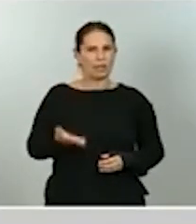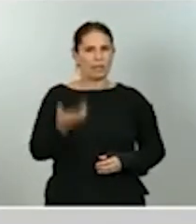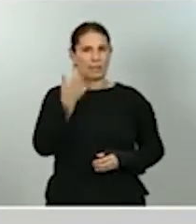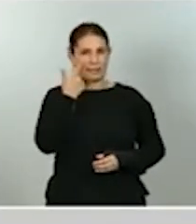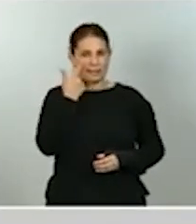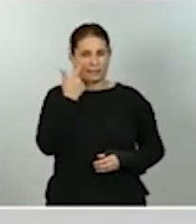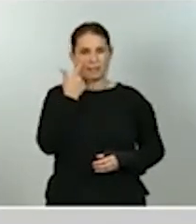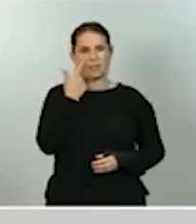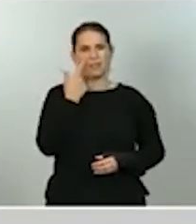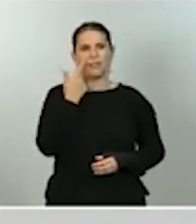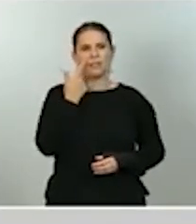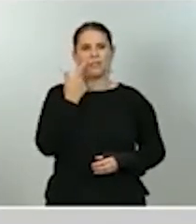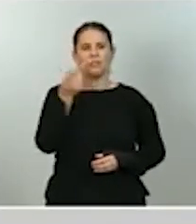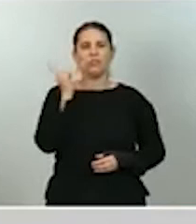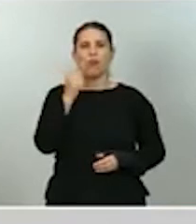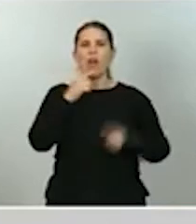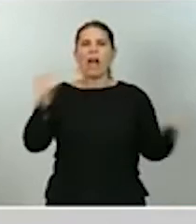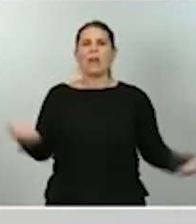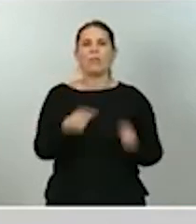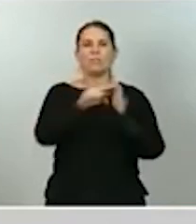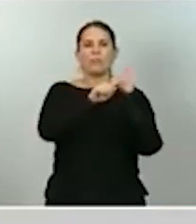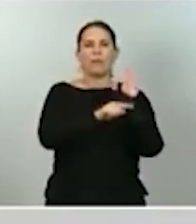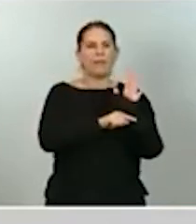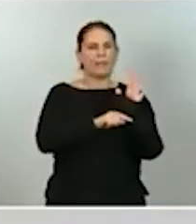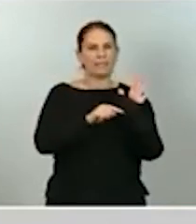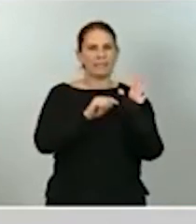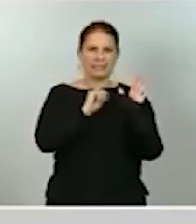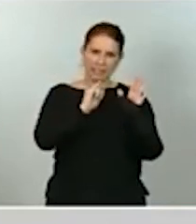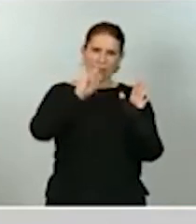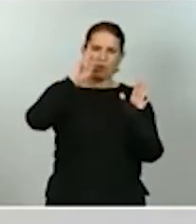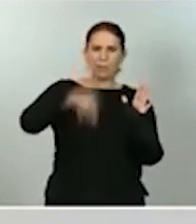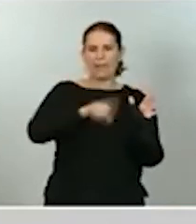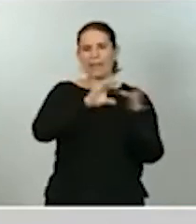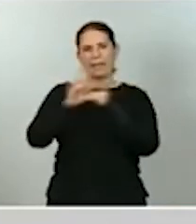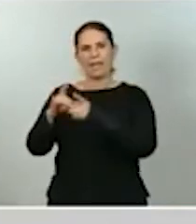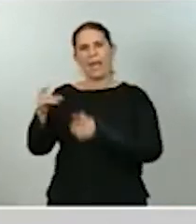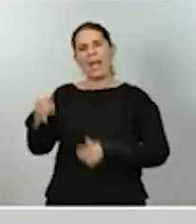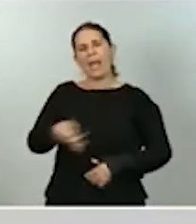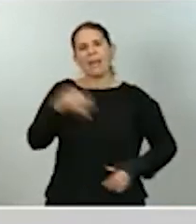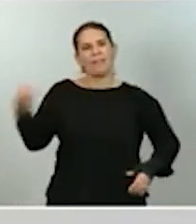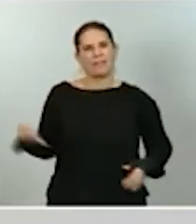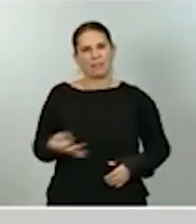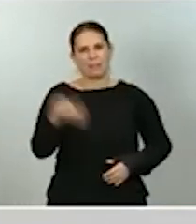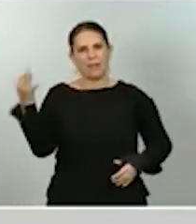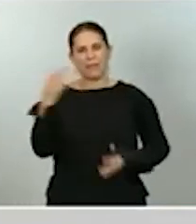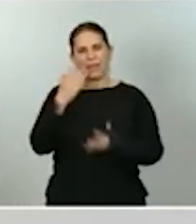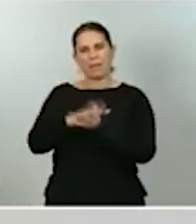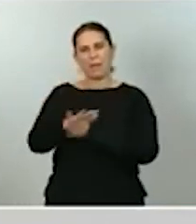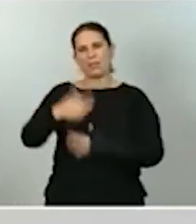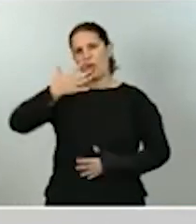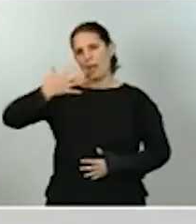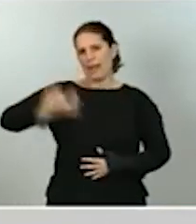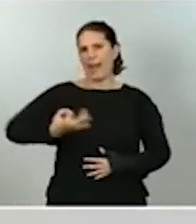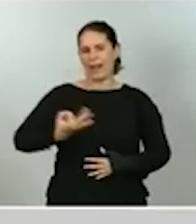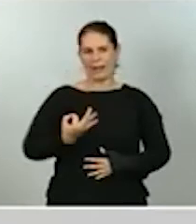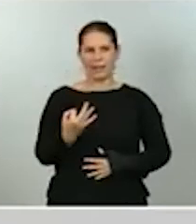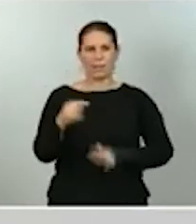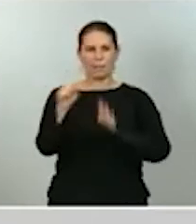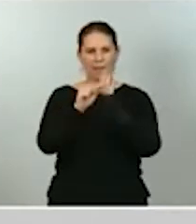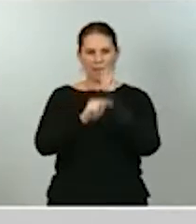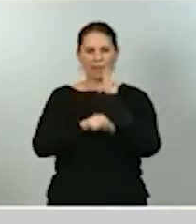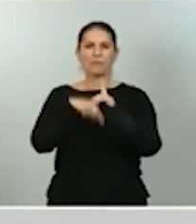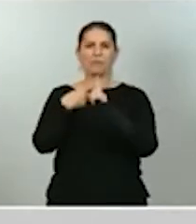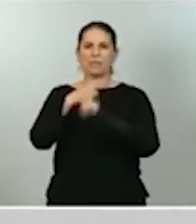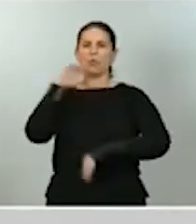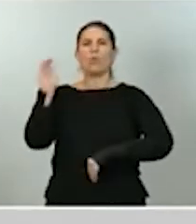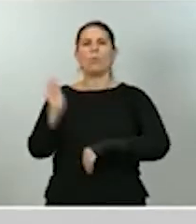los anuncios de medidas, sino en la efectividad y el impacto real de las medidas y el cumplimiento de las mismas en